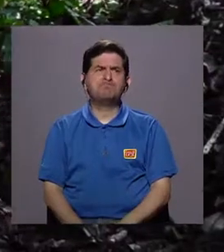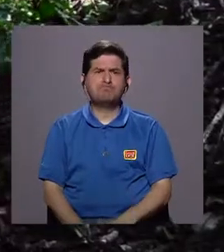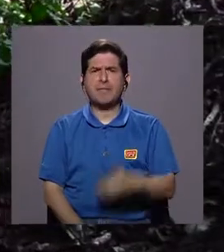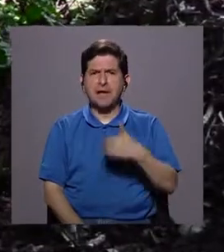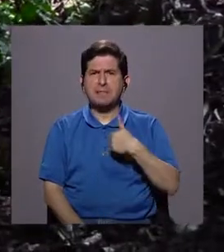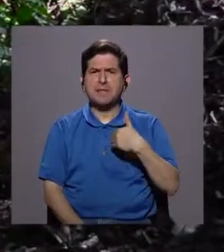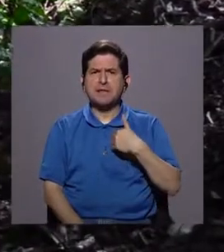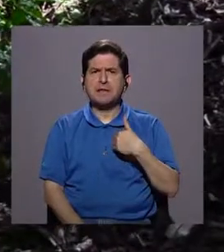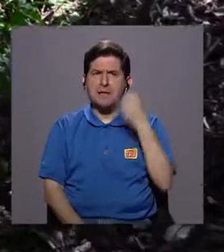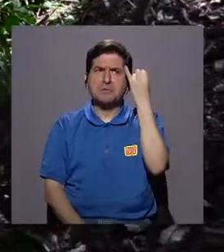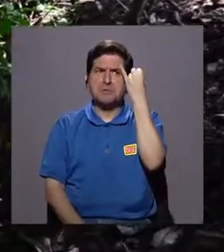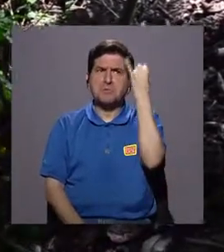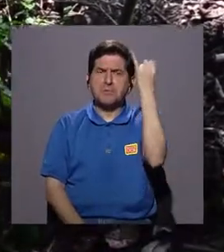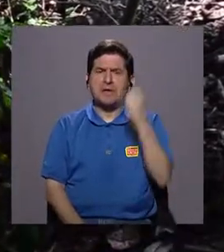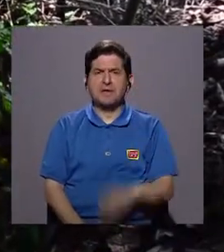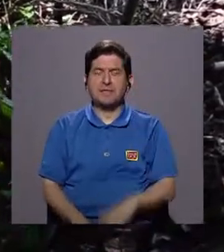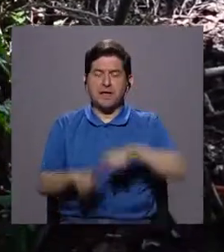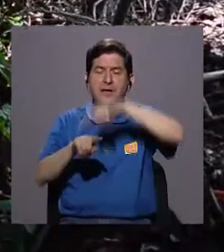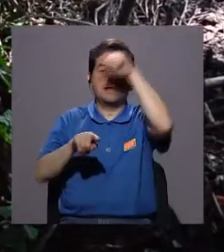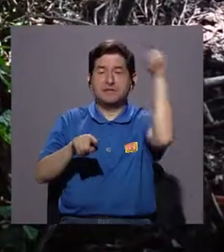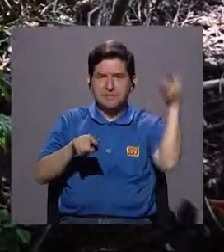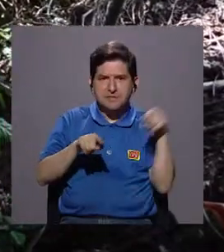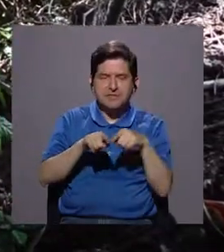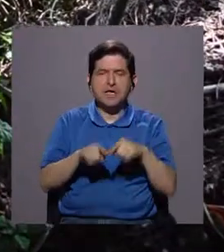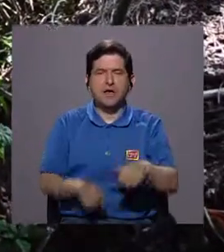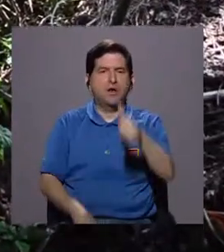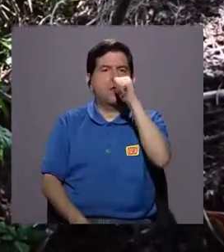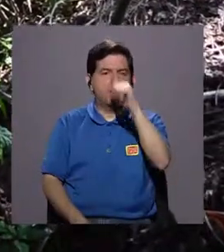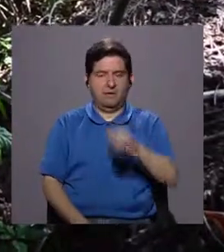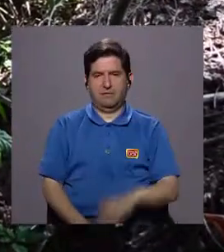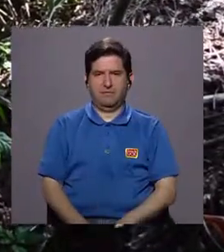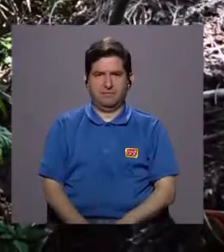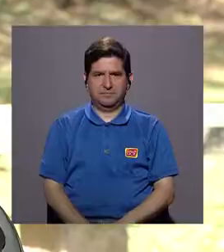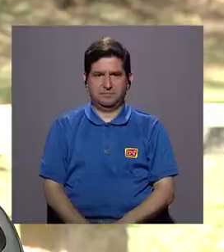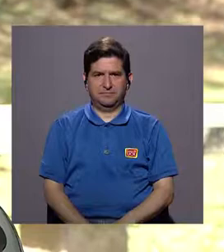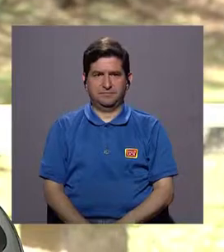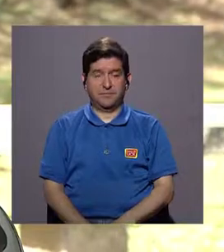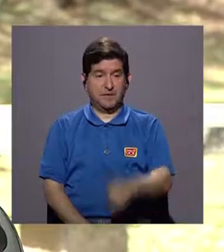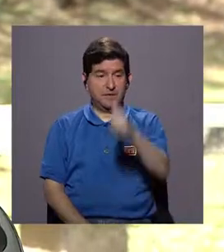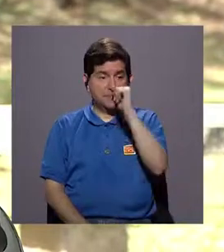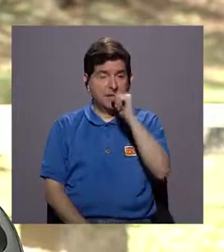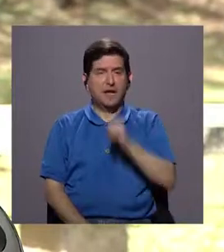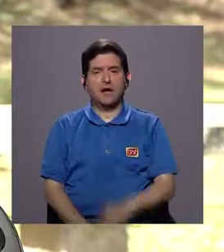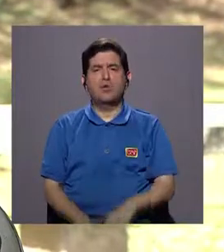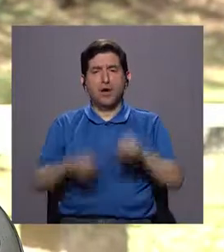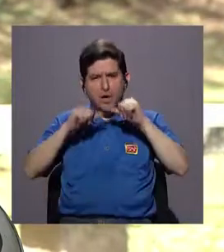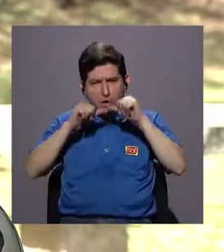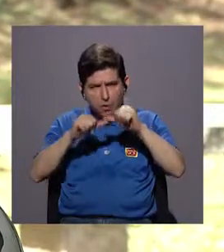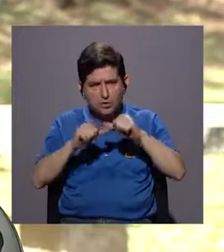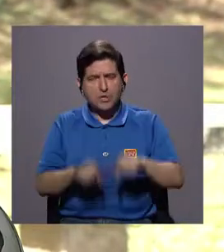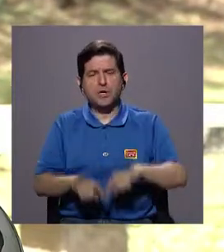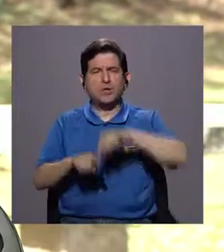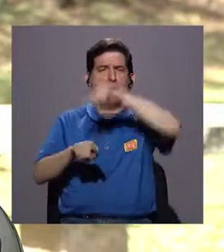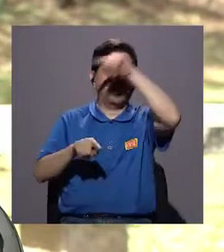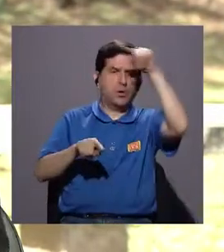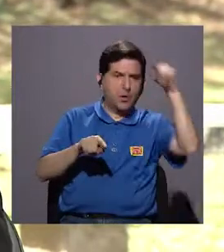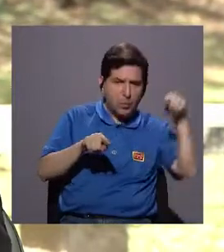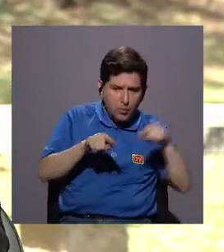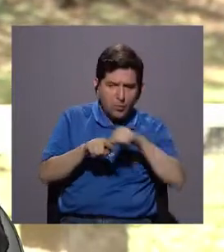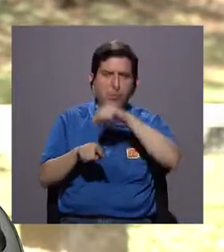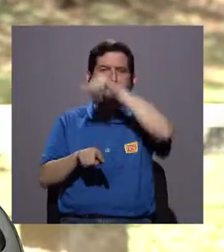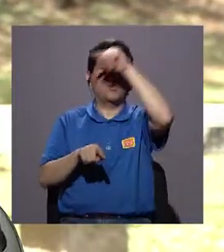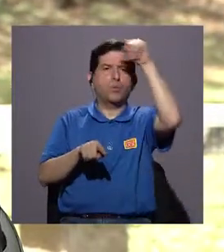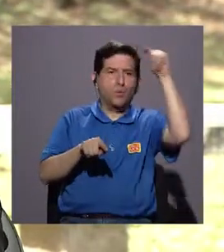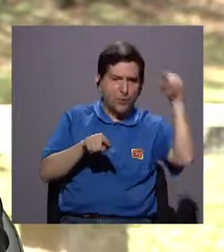sentido por el ciclo del agua. Entonces, si el agua está continuamente cambiando de estado y está